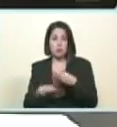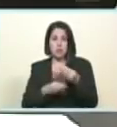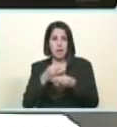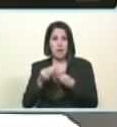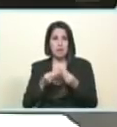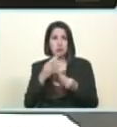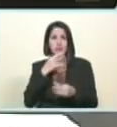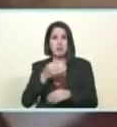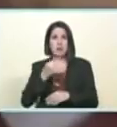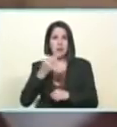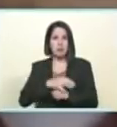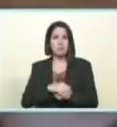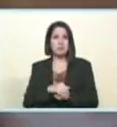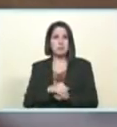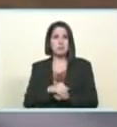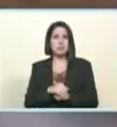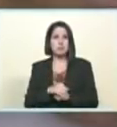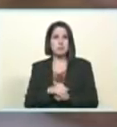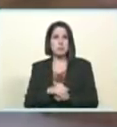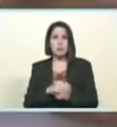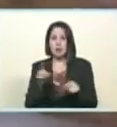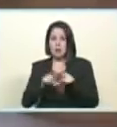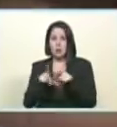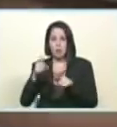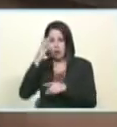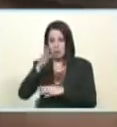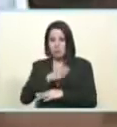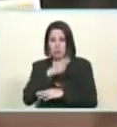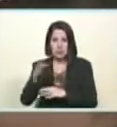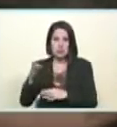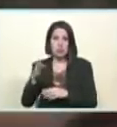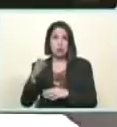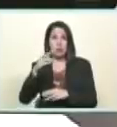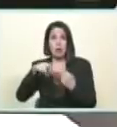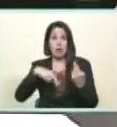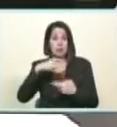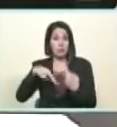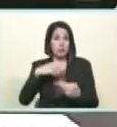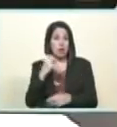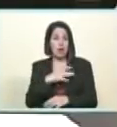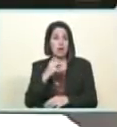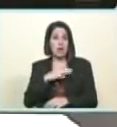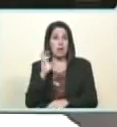esta bendición esta bendición de la revolución el carnet de la patria